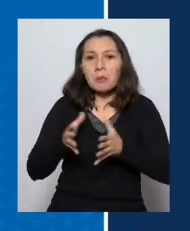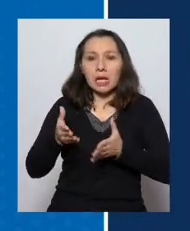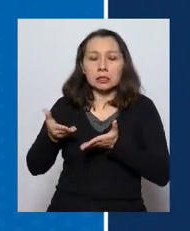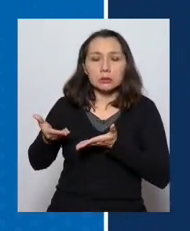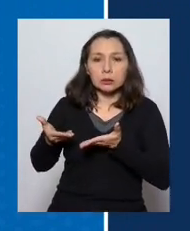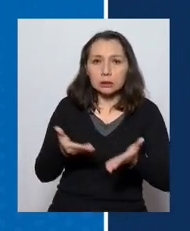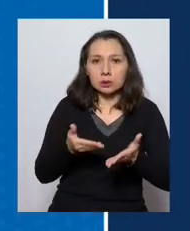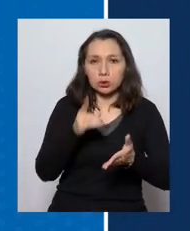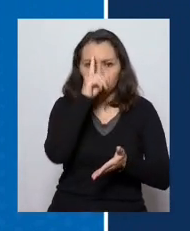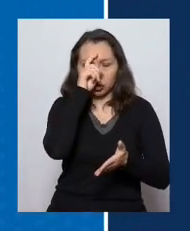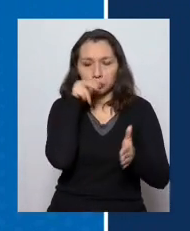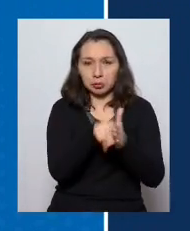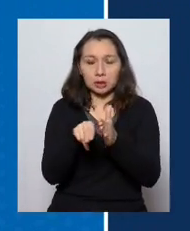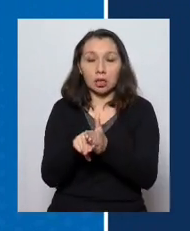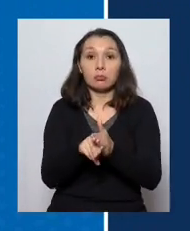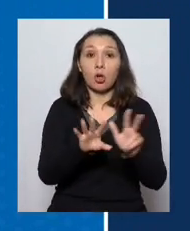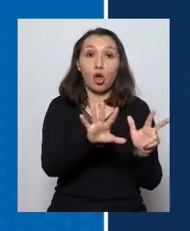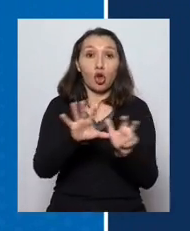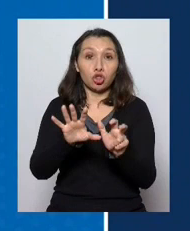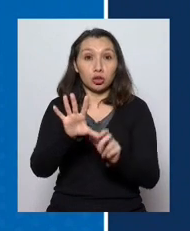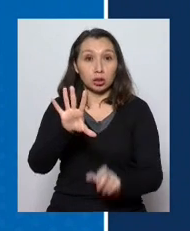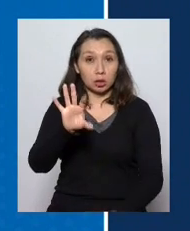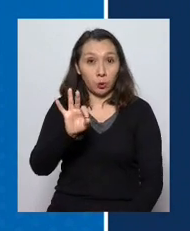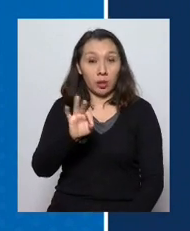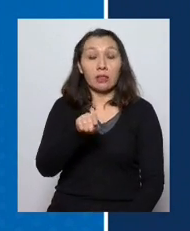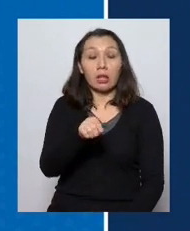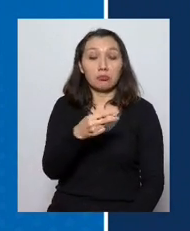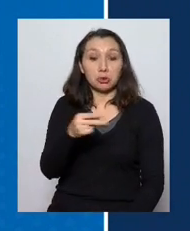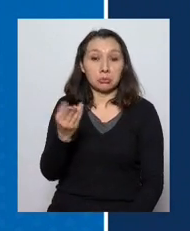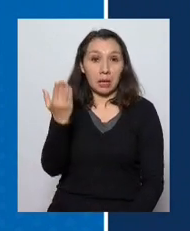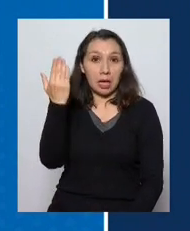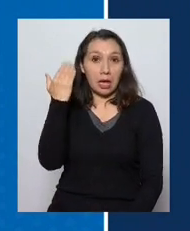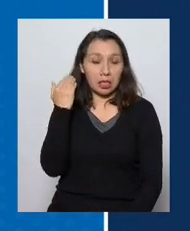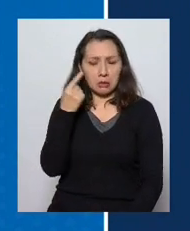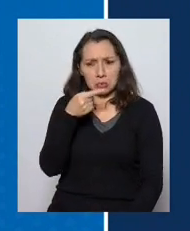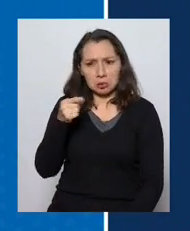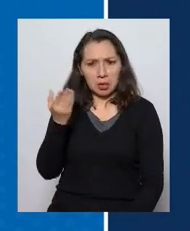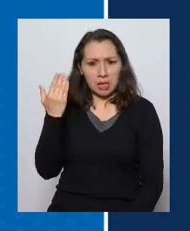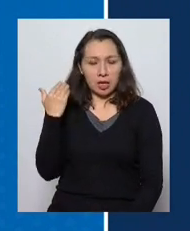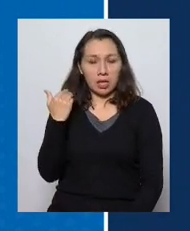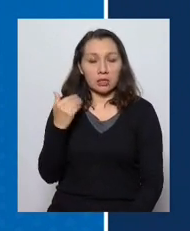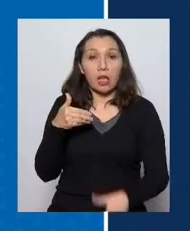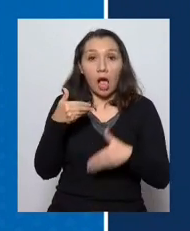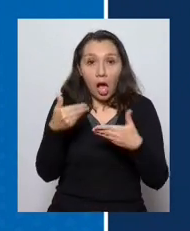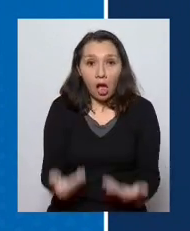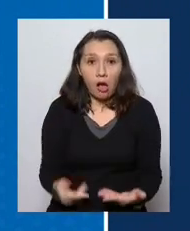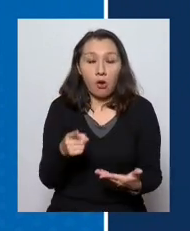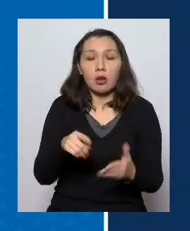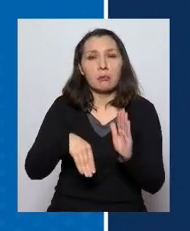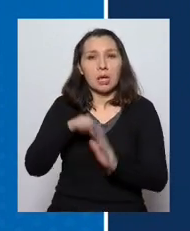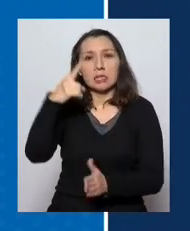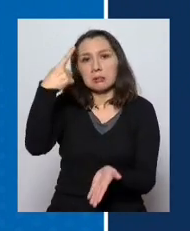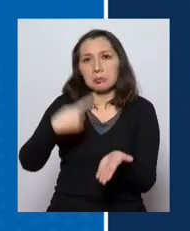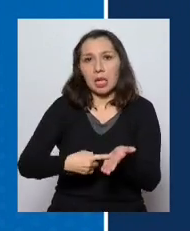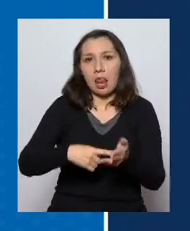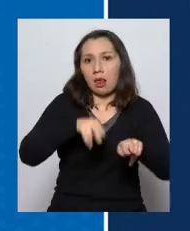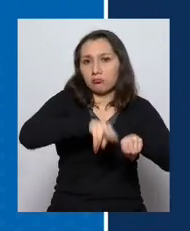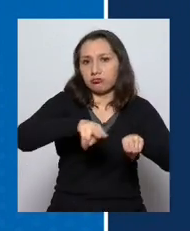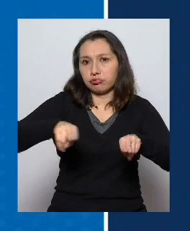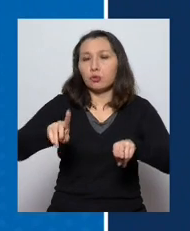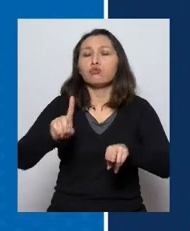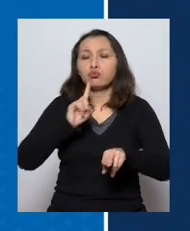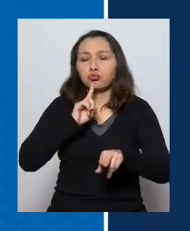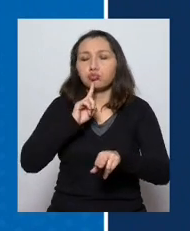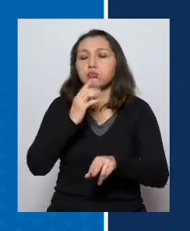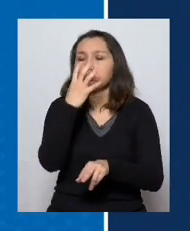hospitalizaciones, pasando de 850 hace dos semanas atrás, hace una semana atrás, a hoy día más de mil camas con